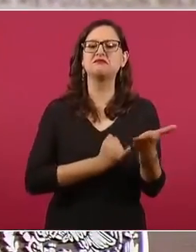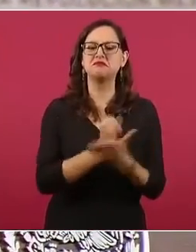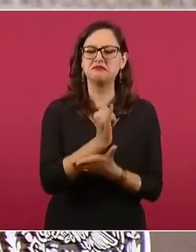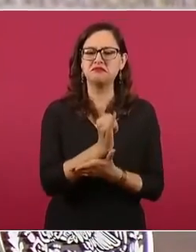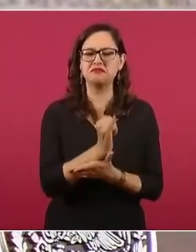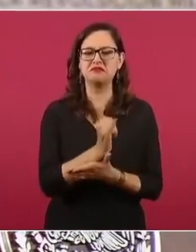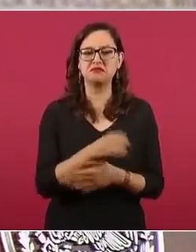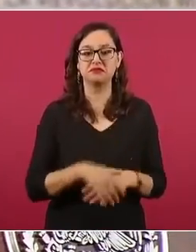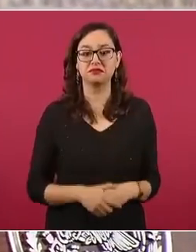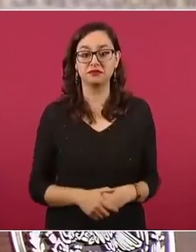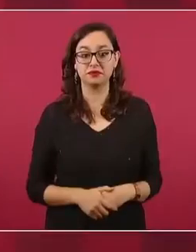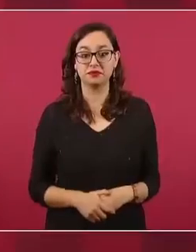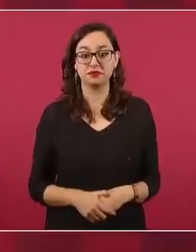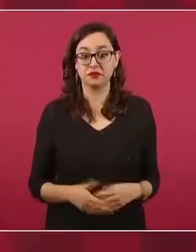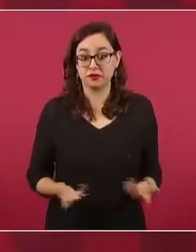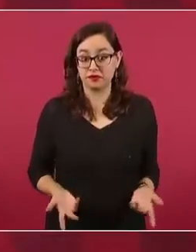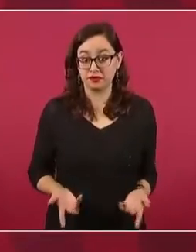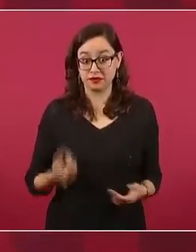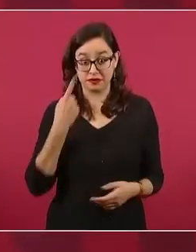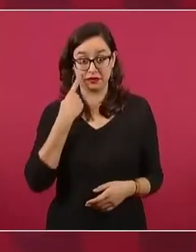empiece a hacer campaña